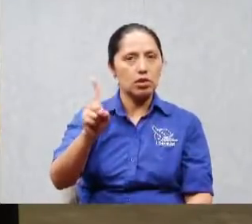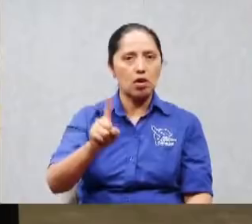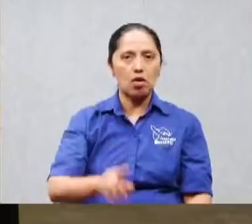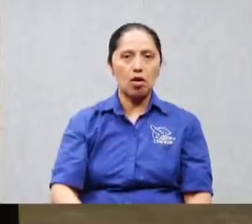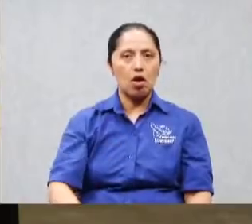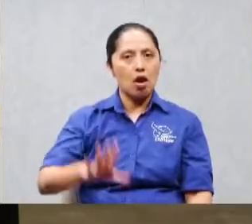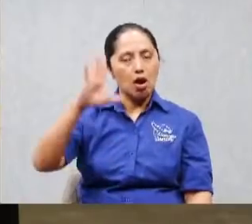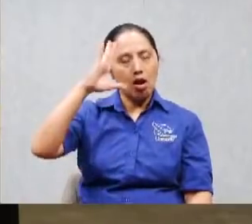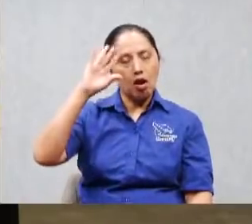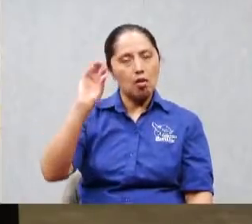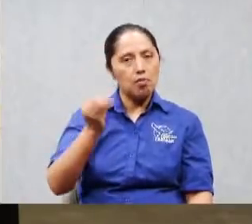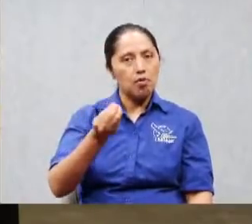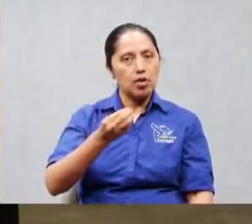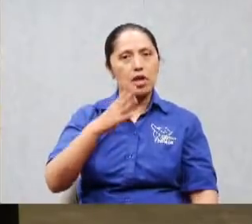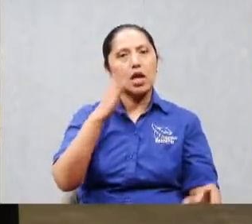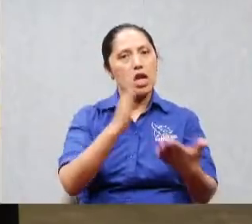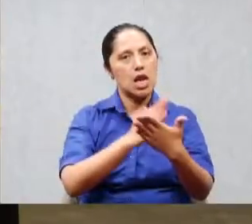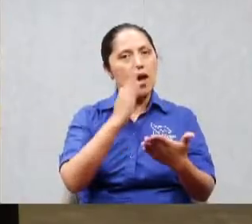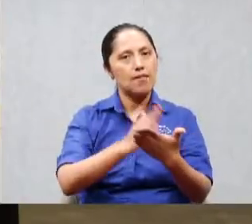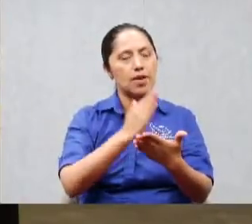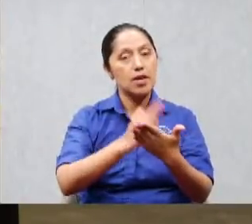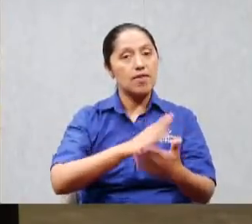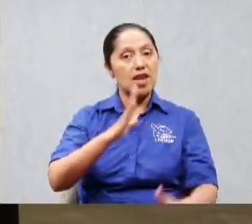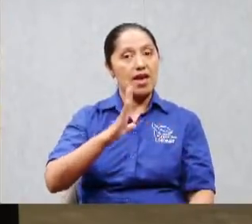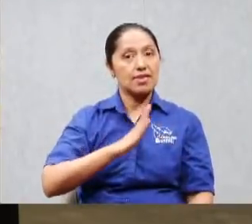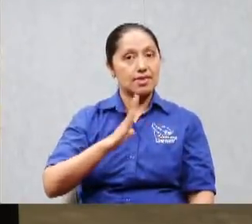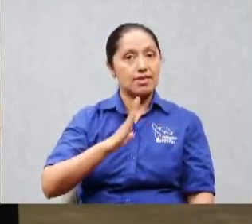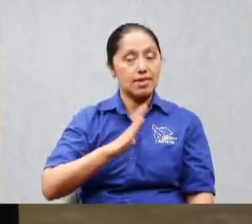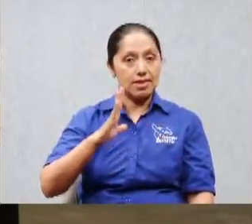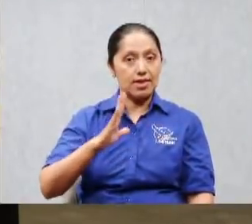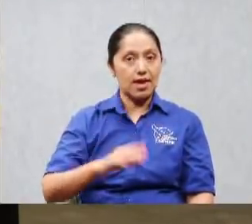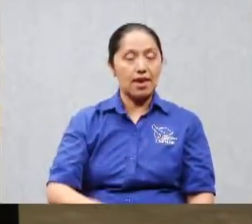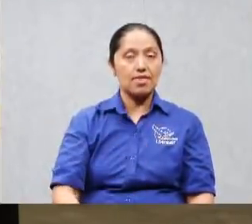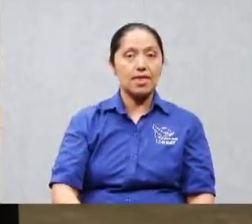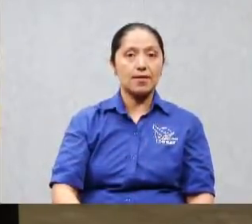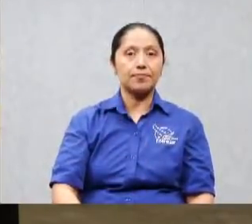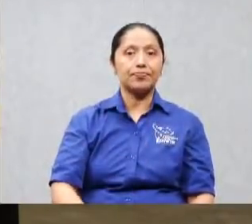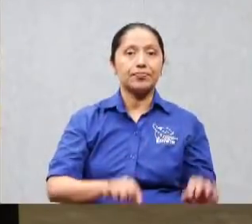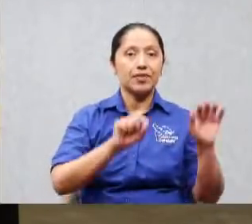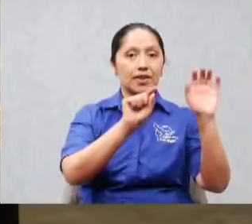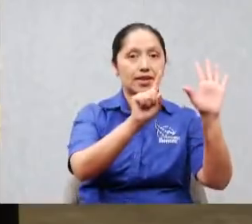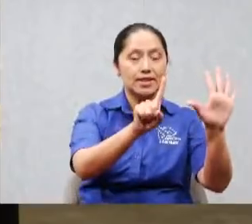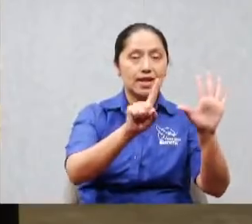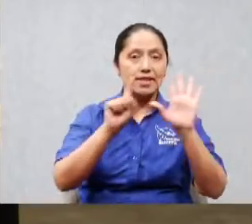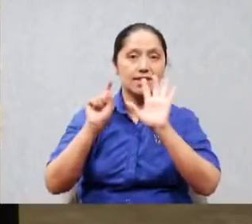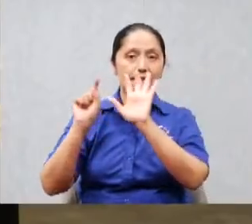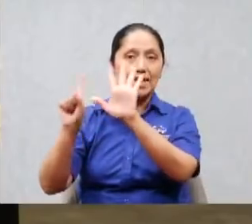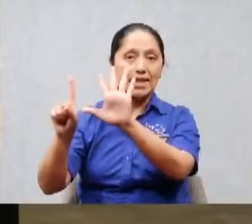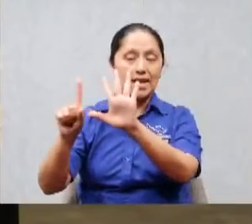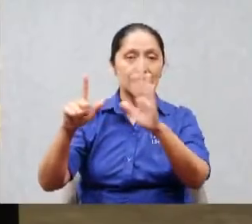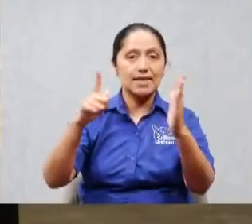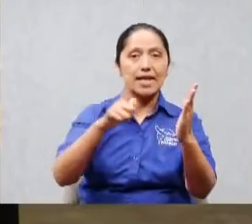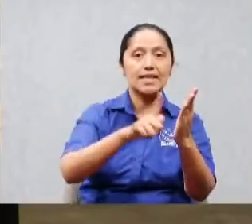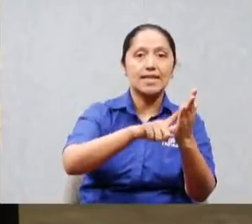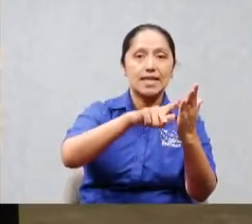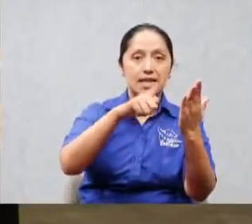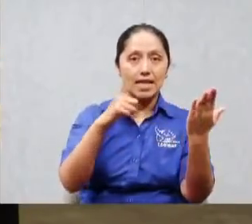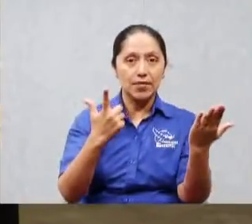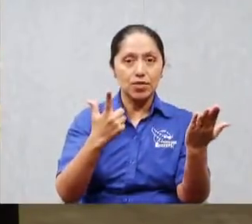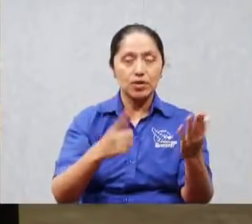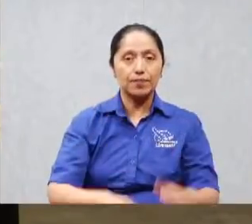27 libros no es la biblia 66 frutos 66 libros